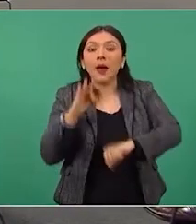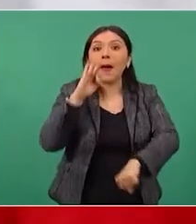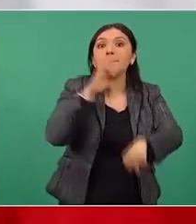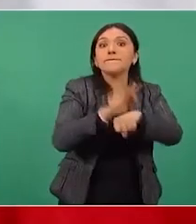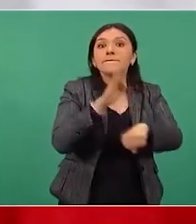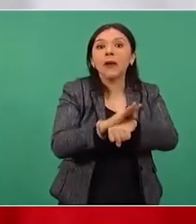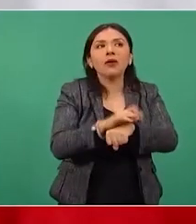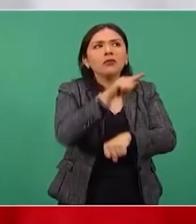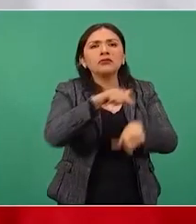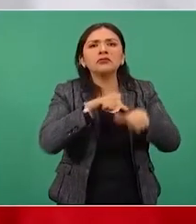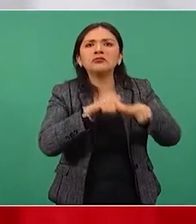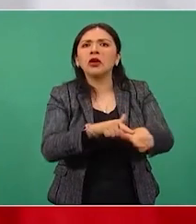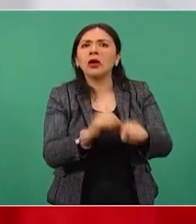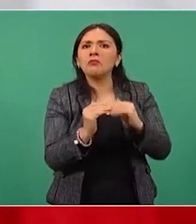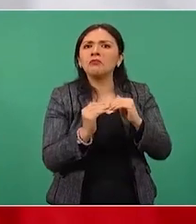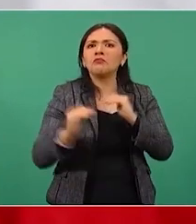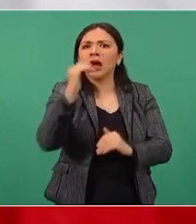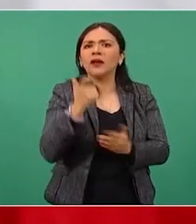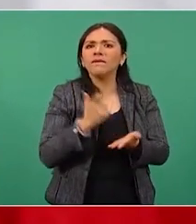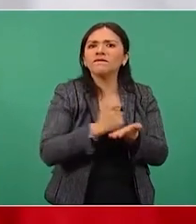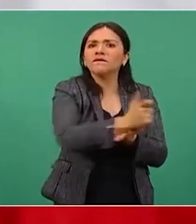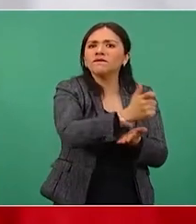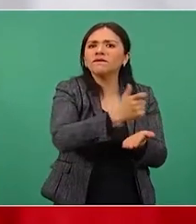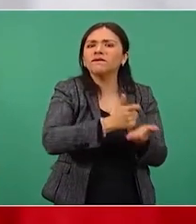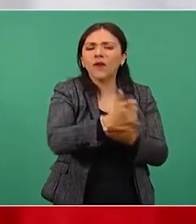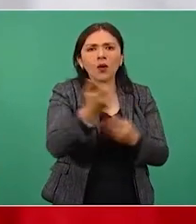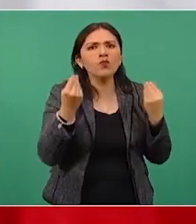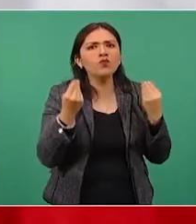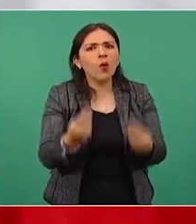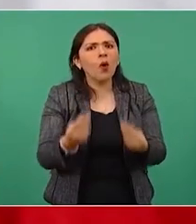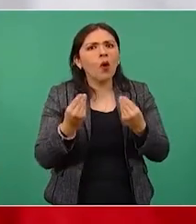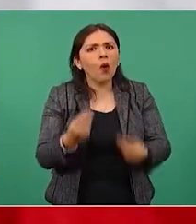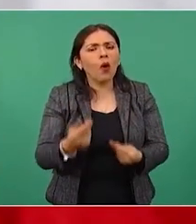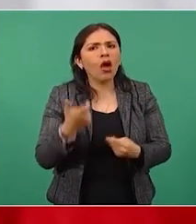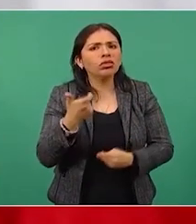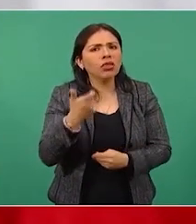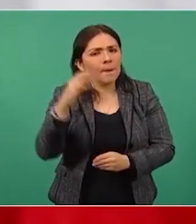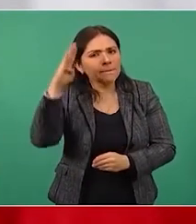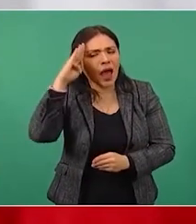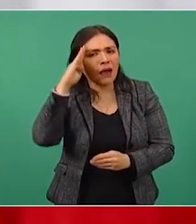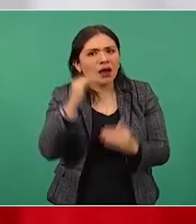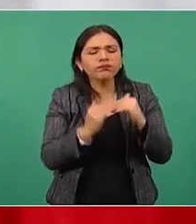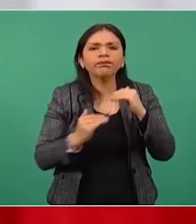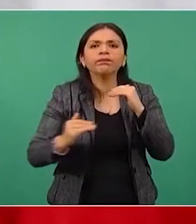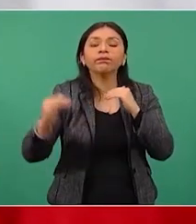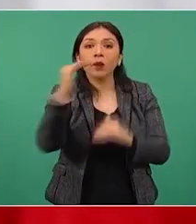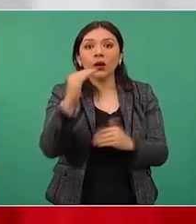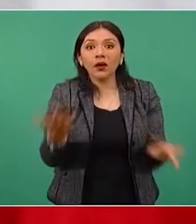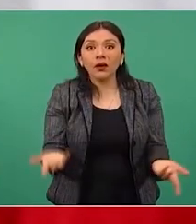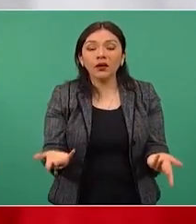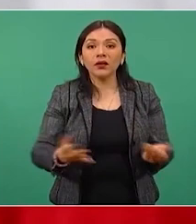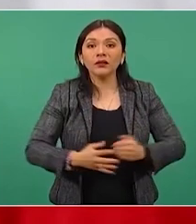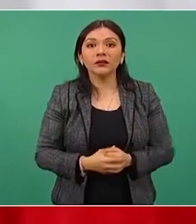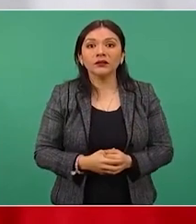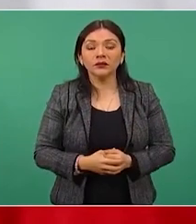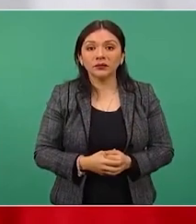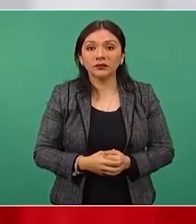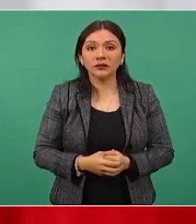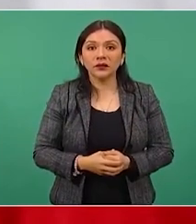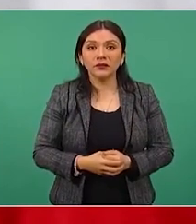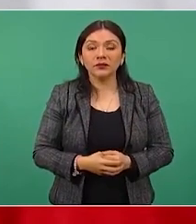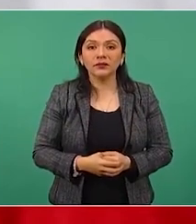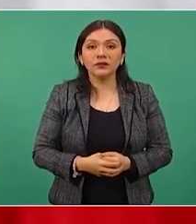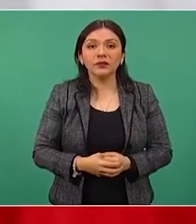mucho dinero, bastante